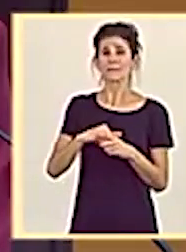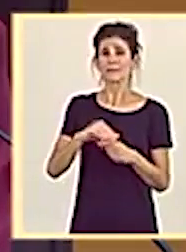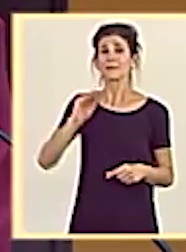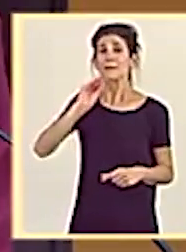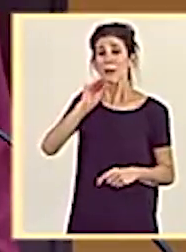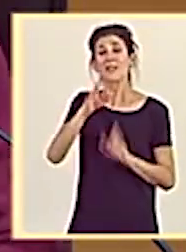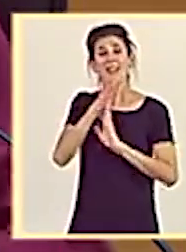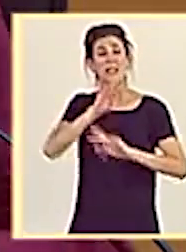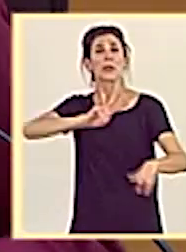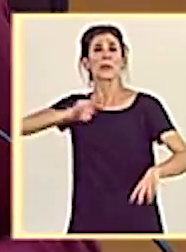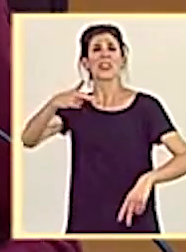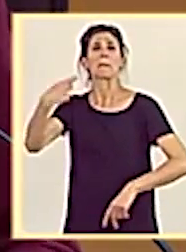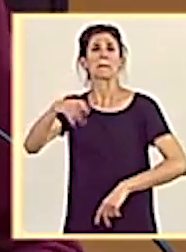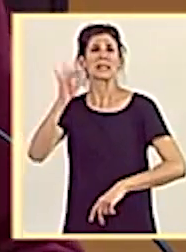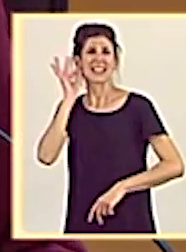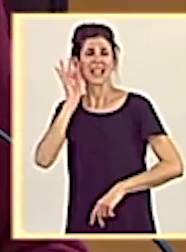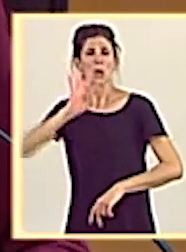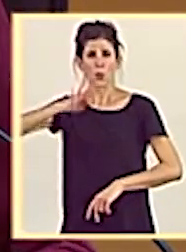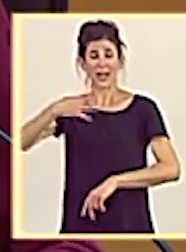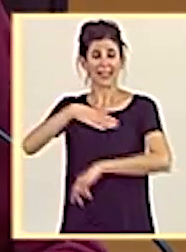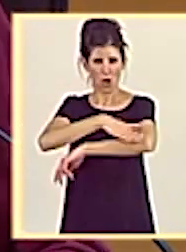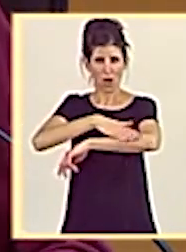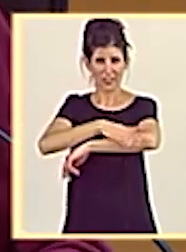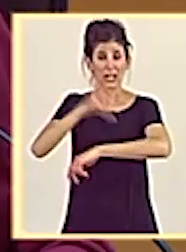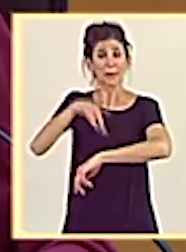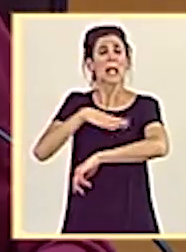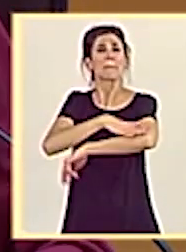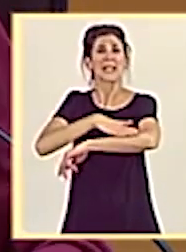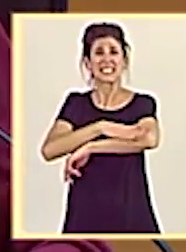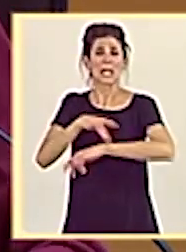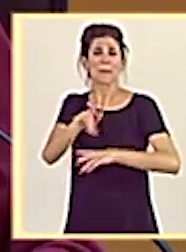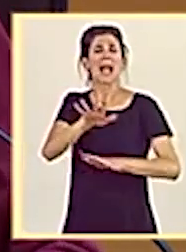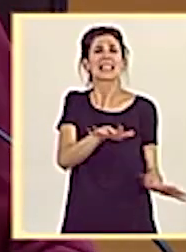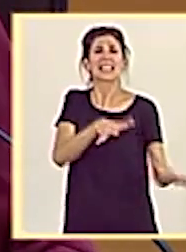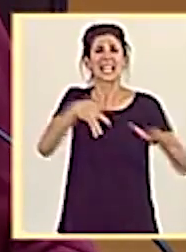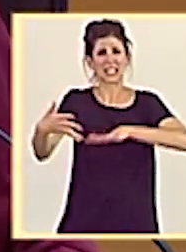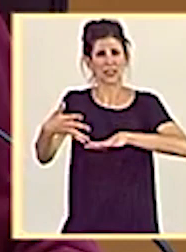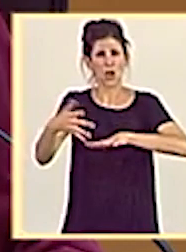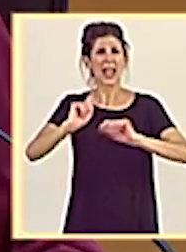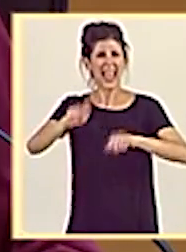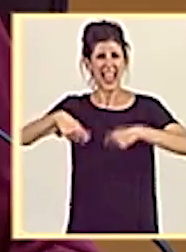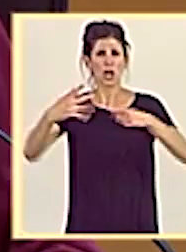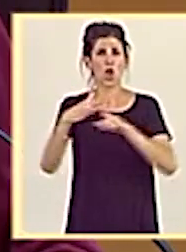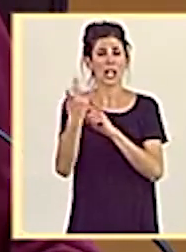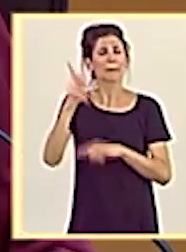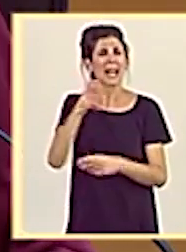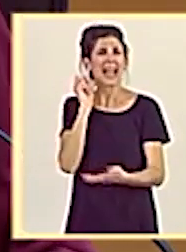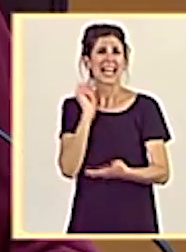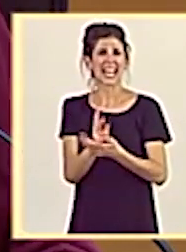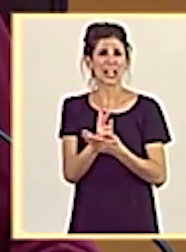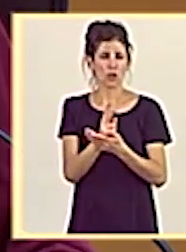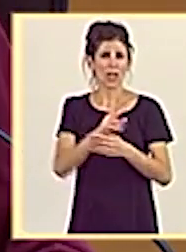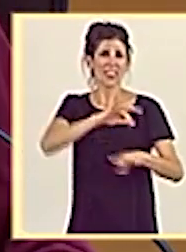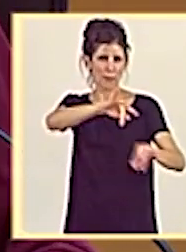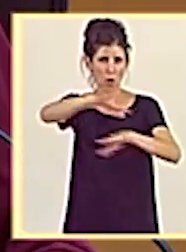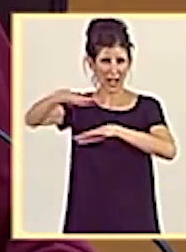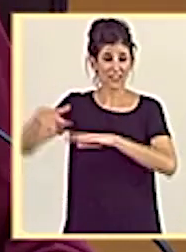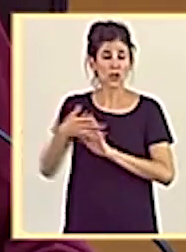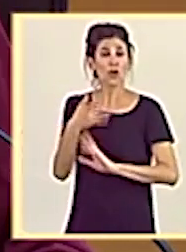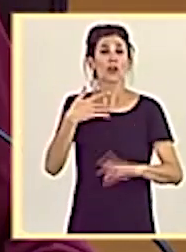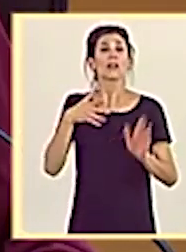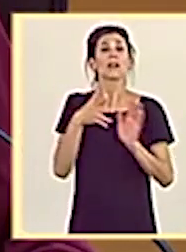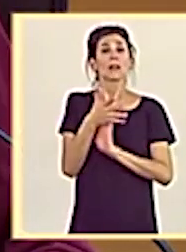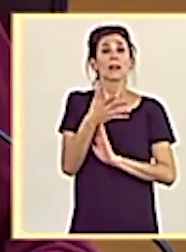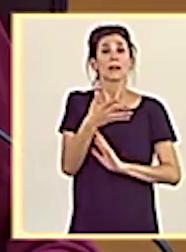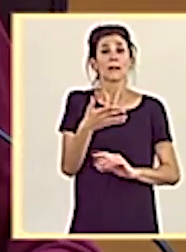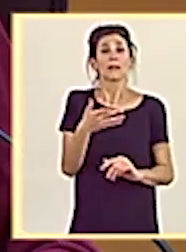...dirigidas a la vicepresidenta, cuarta del Gobierno y ministra para la transición ecológica y el reto demográfico. Pregunta del